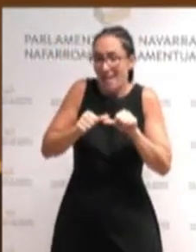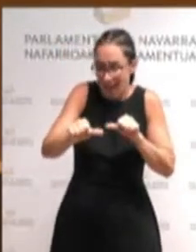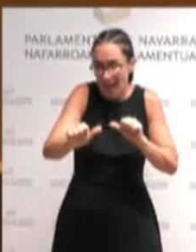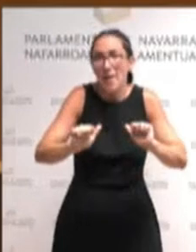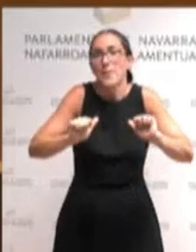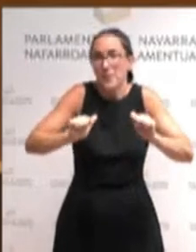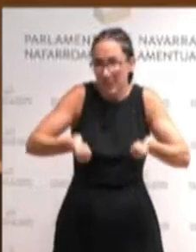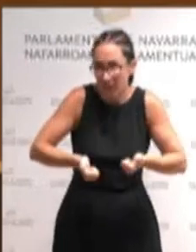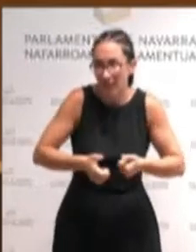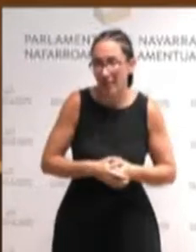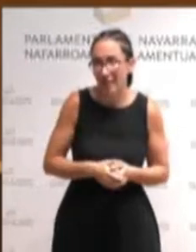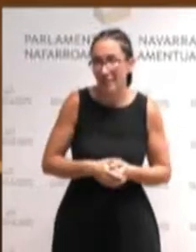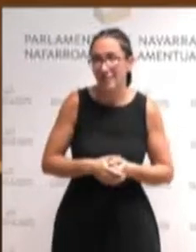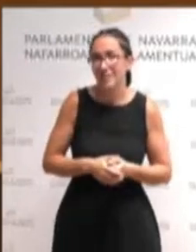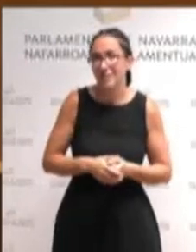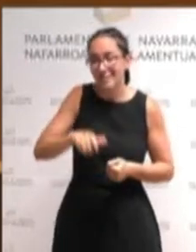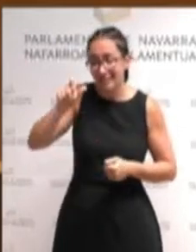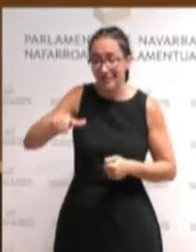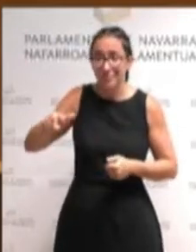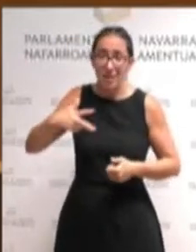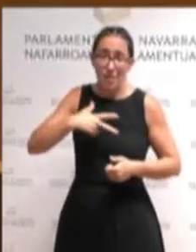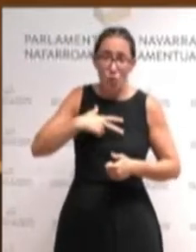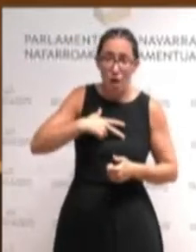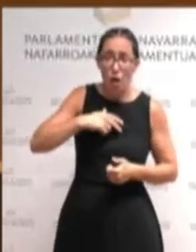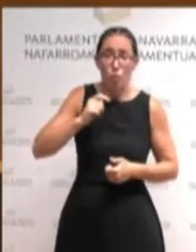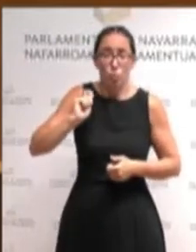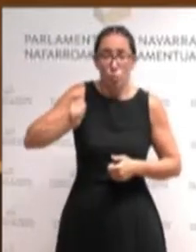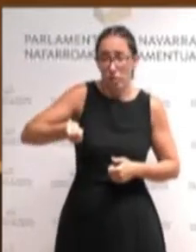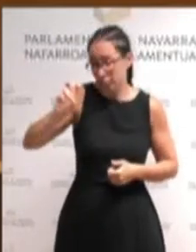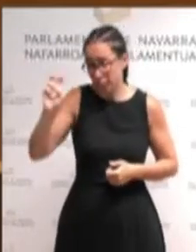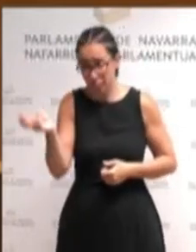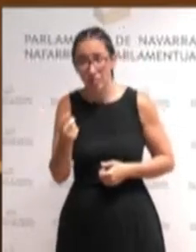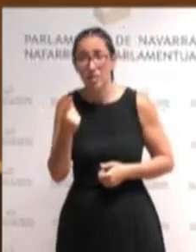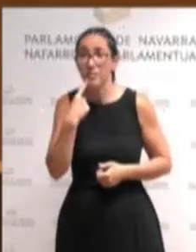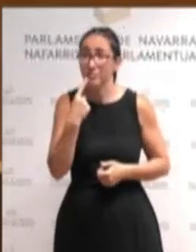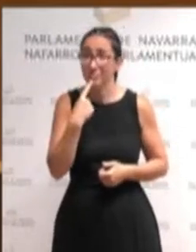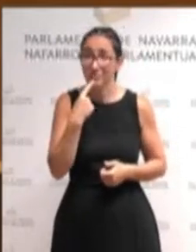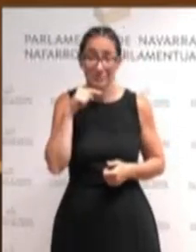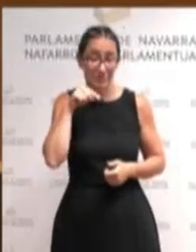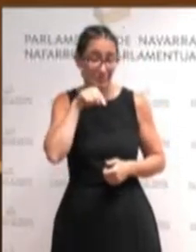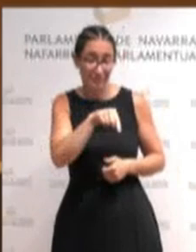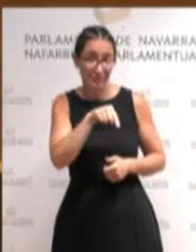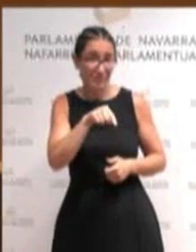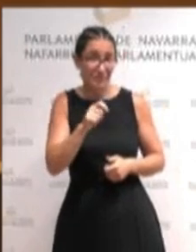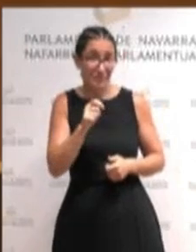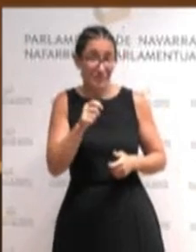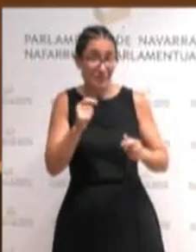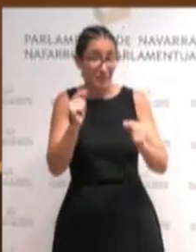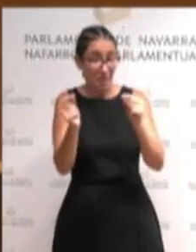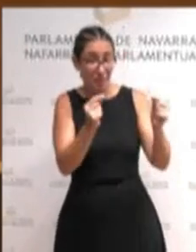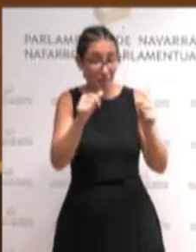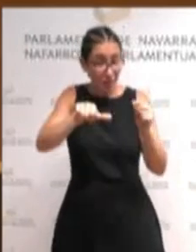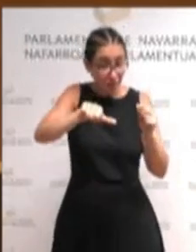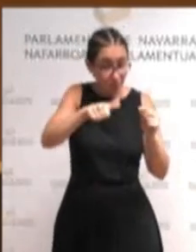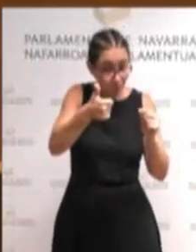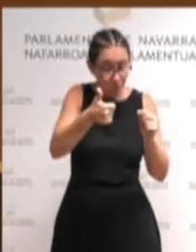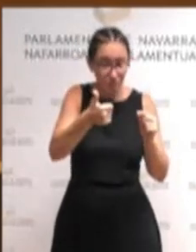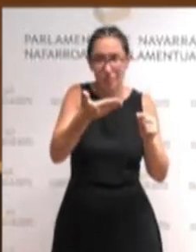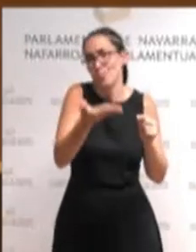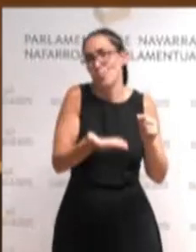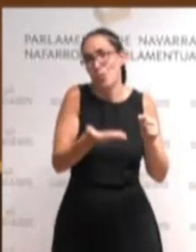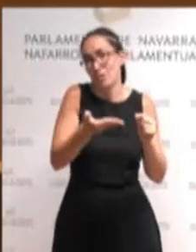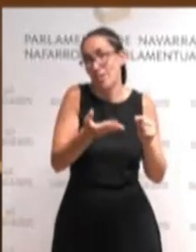oga inditzea kondizio sinekuanum biurtu da beste politika arlo guztietan egin ahalizateko